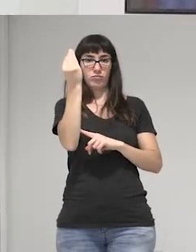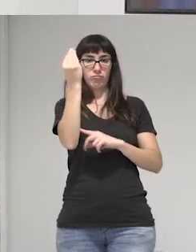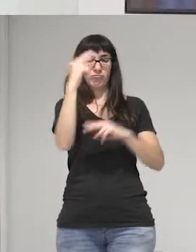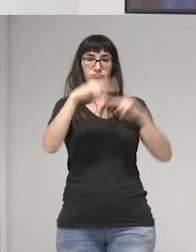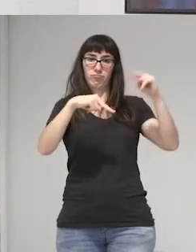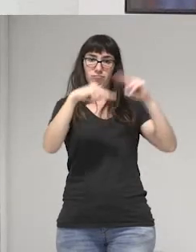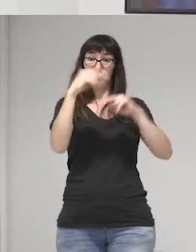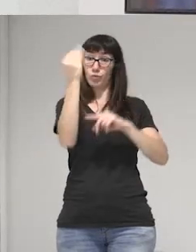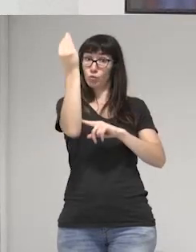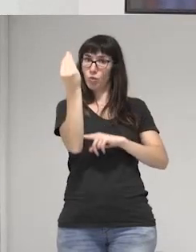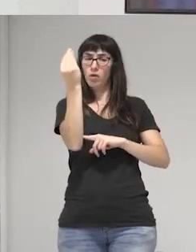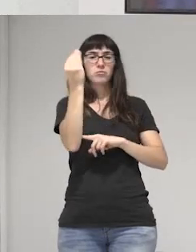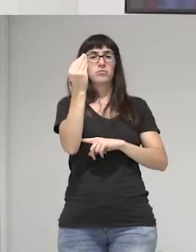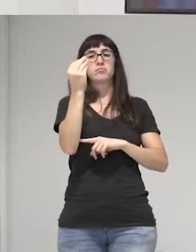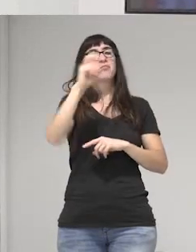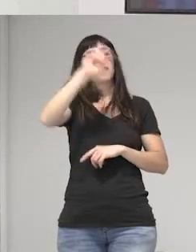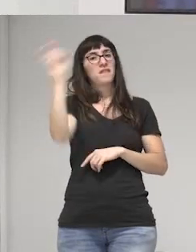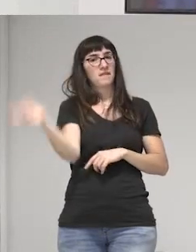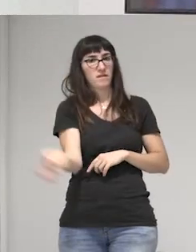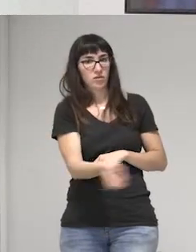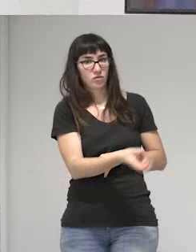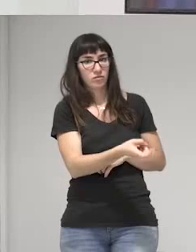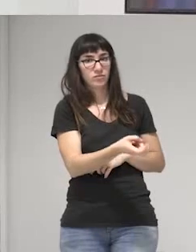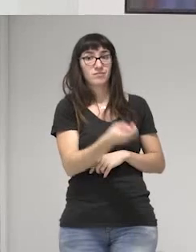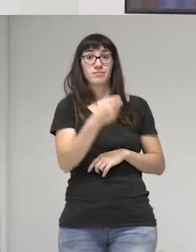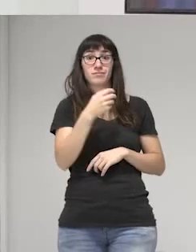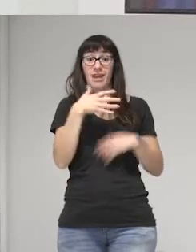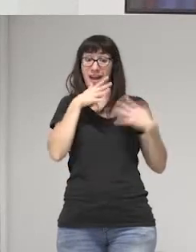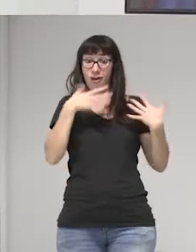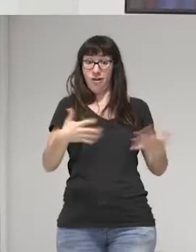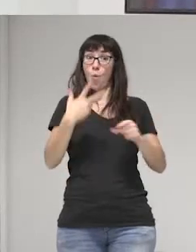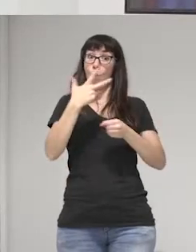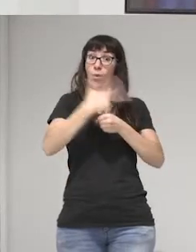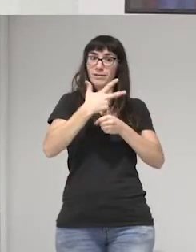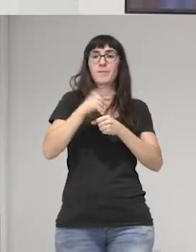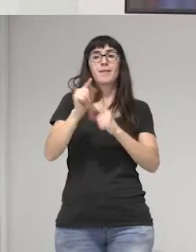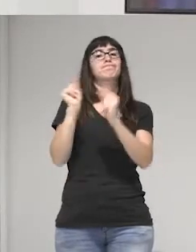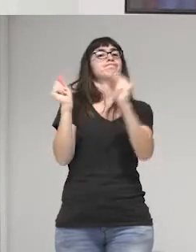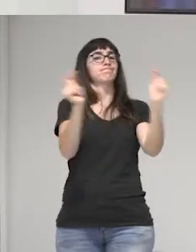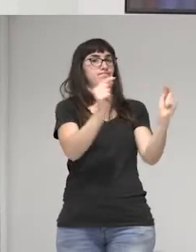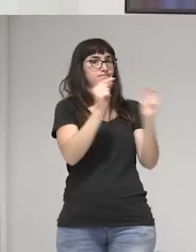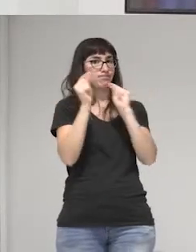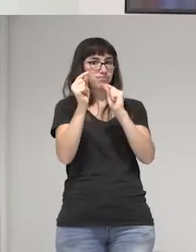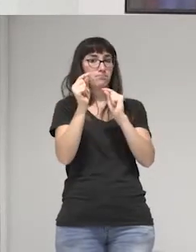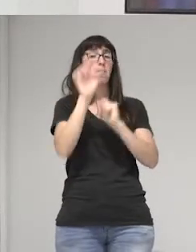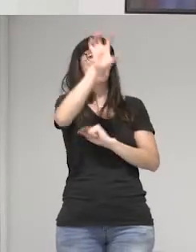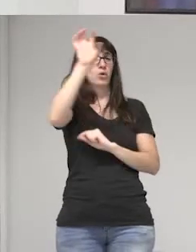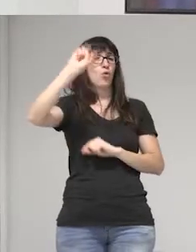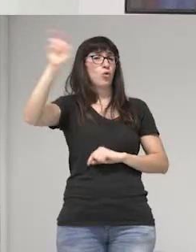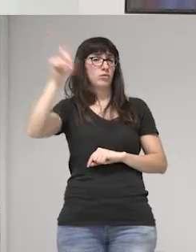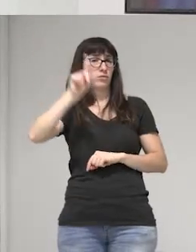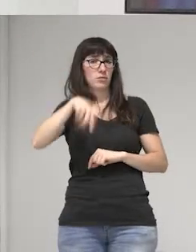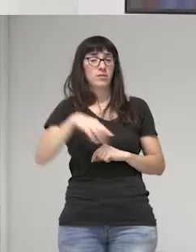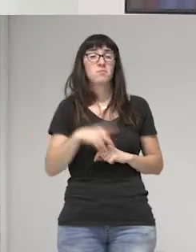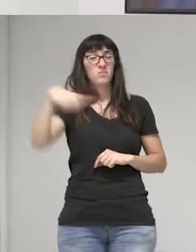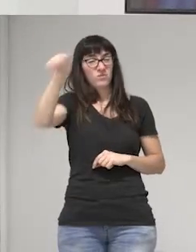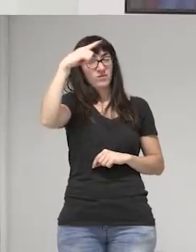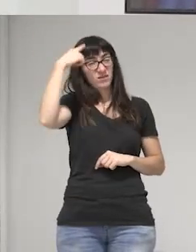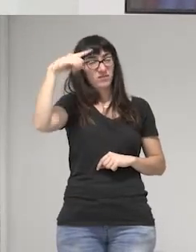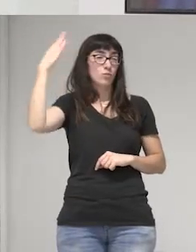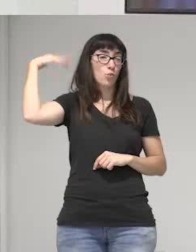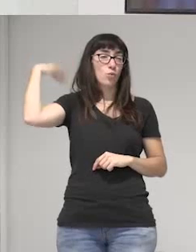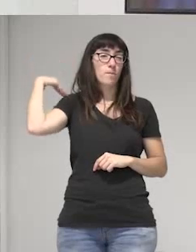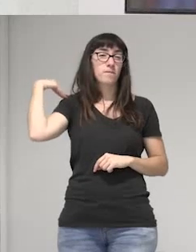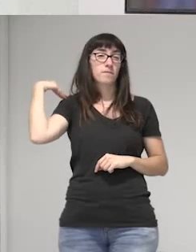político diverso. Eso es algo que está en discusión en Guatemala y en otros países. Se recordarán que los años,